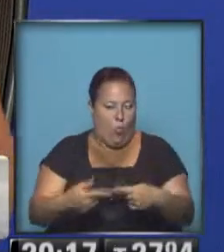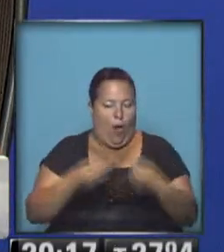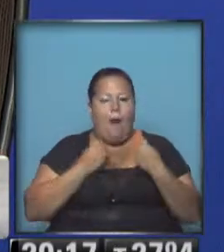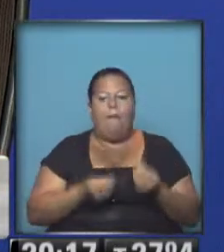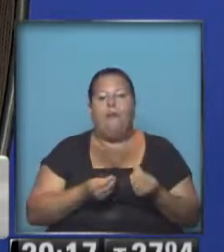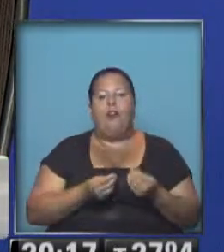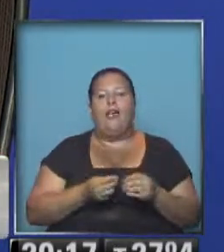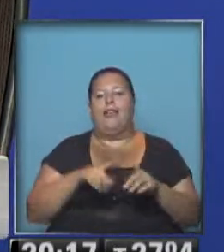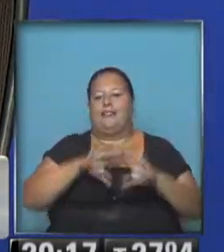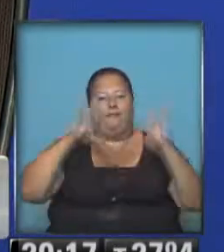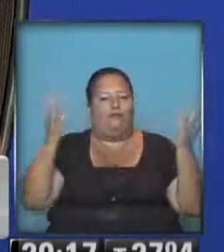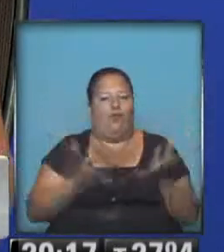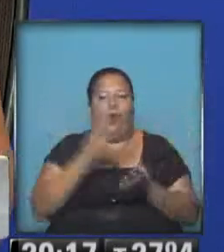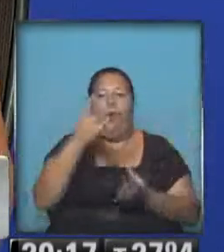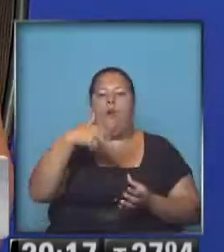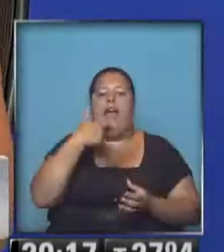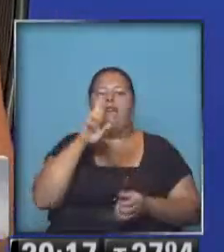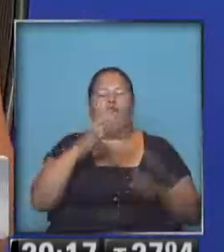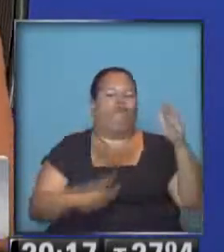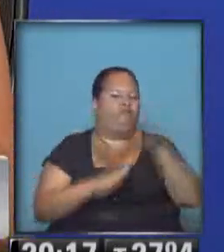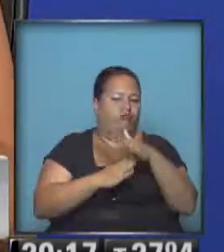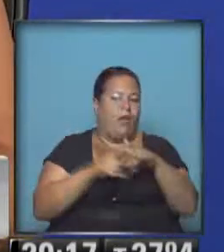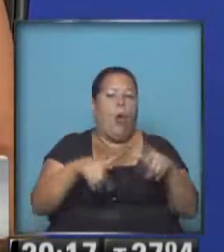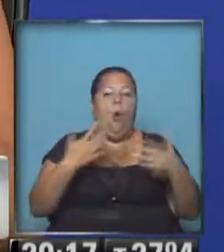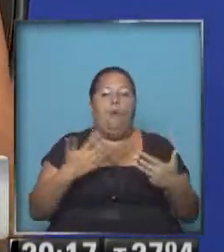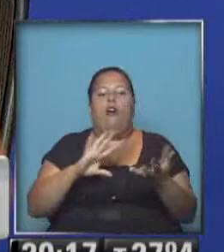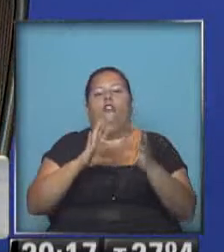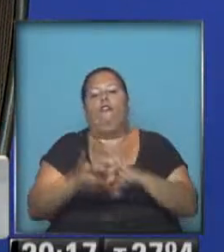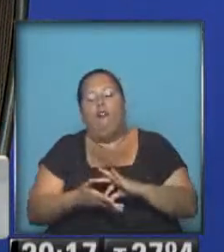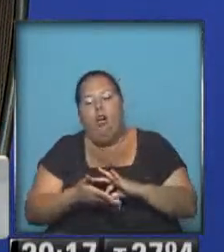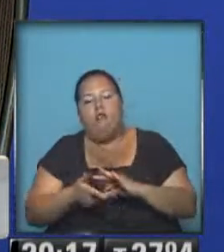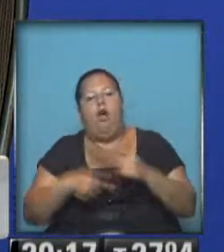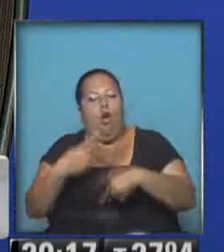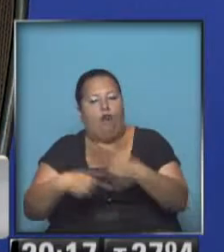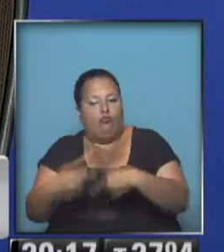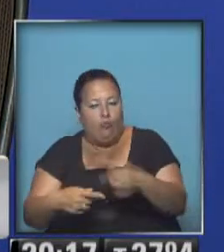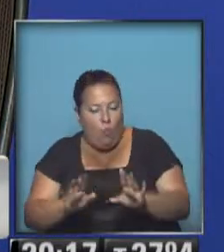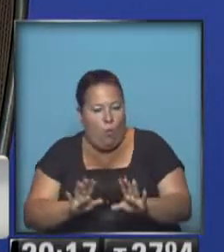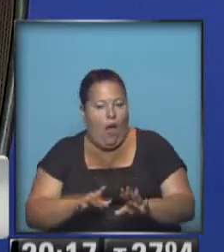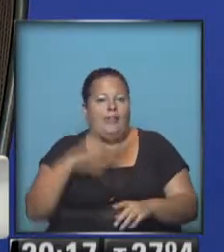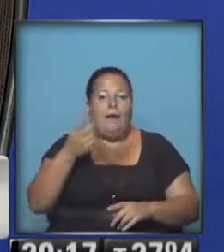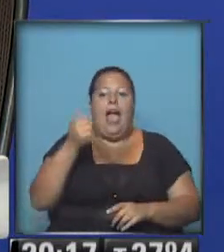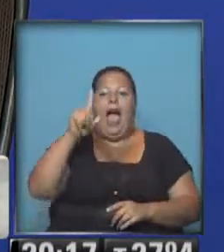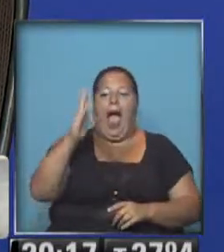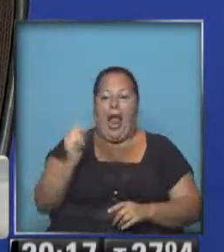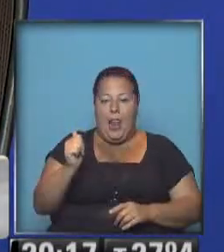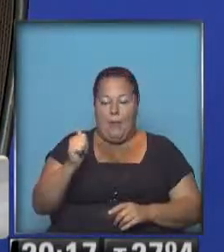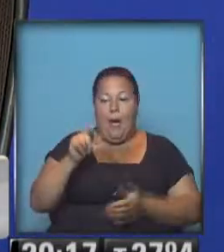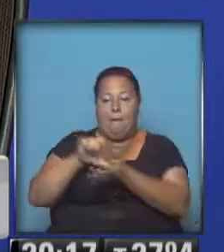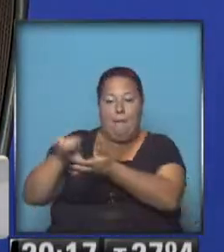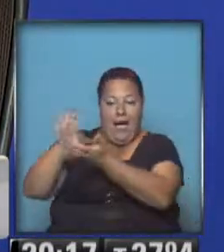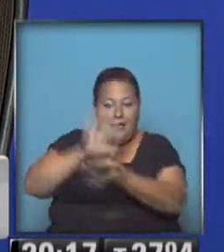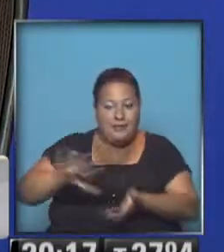un todo el UNASUR. Es decir, esto va a permitir de alguna manera que se continúe. Y también el ALBA, los países del ALBA